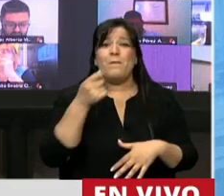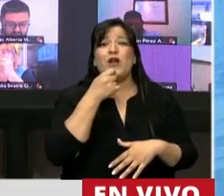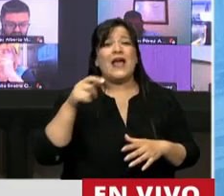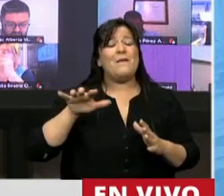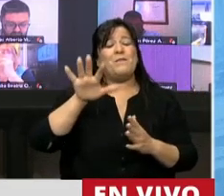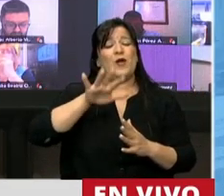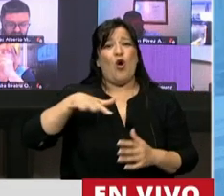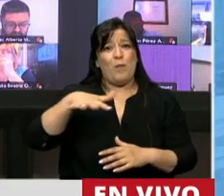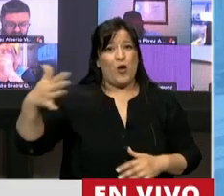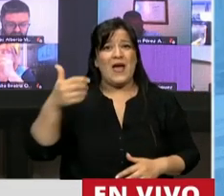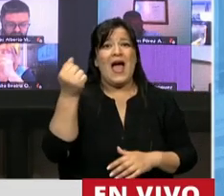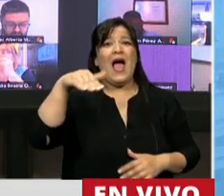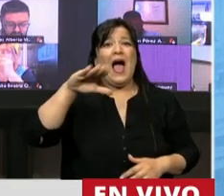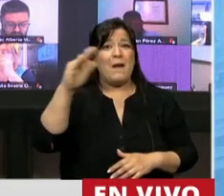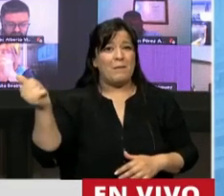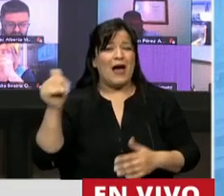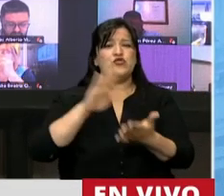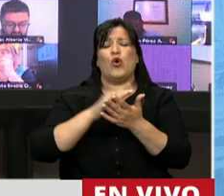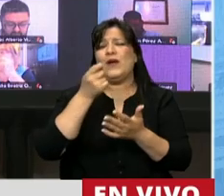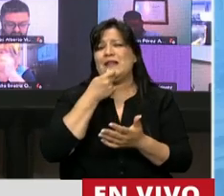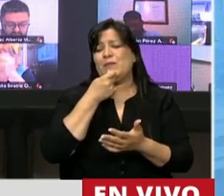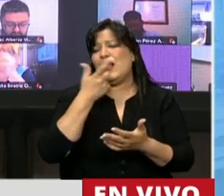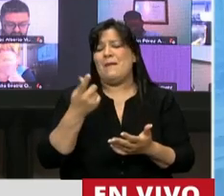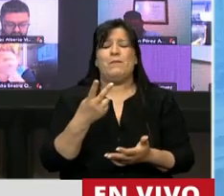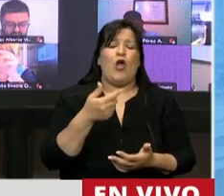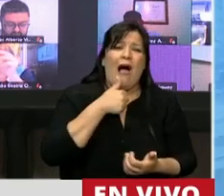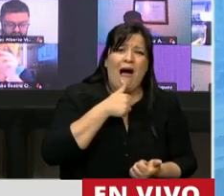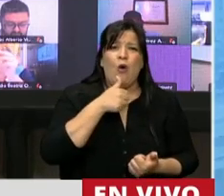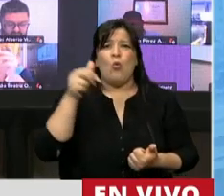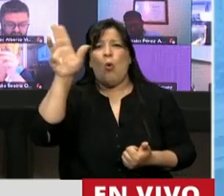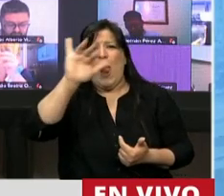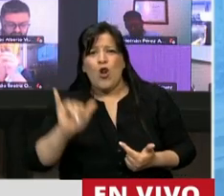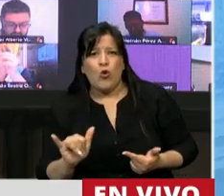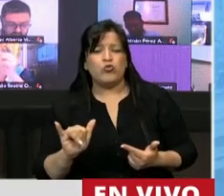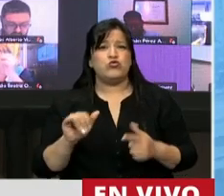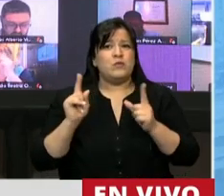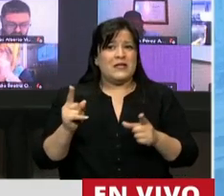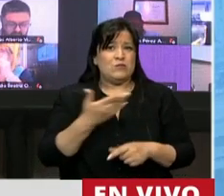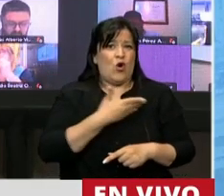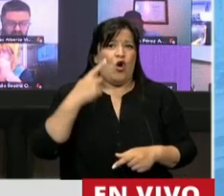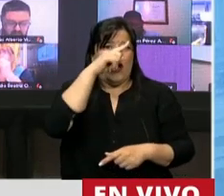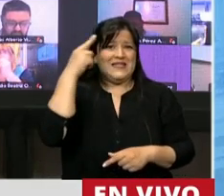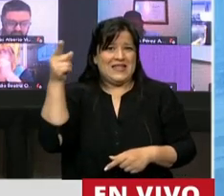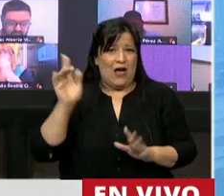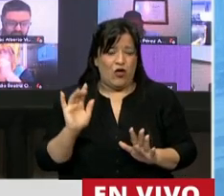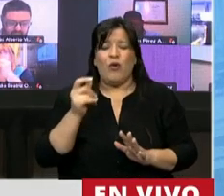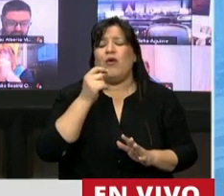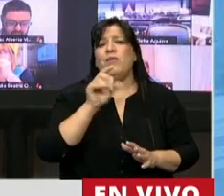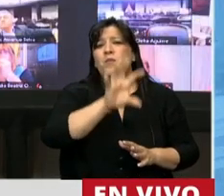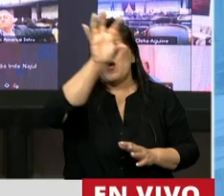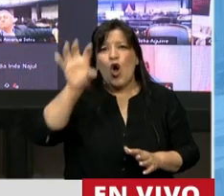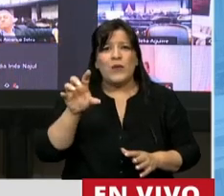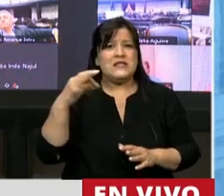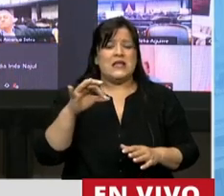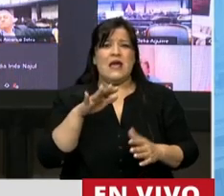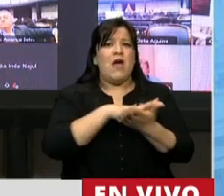el concedente de los servicios públicos como el agua como la luz es el Estado Federal en el resto de las provincias se las